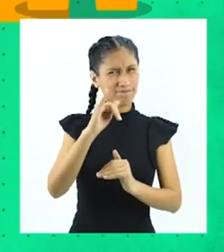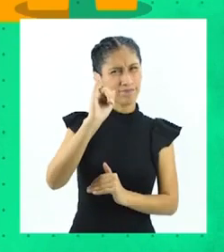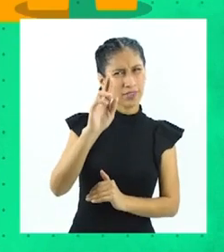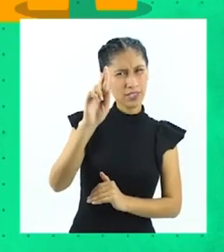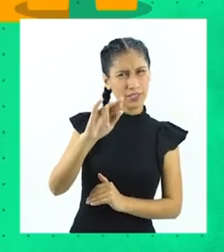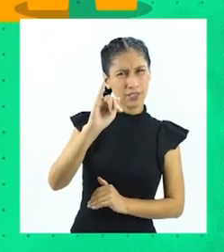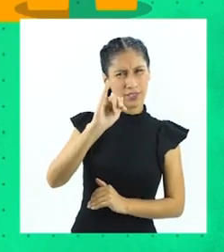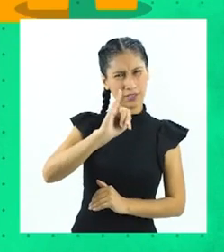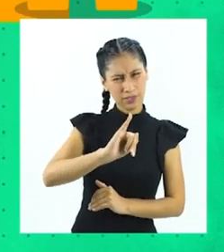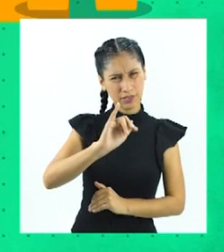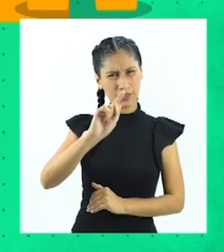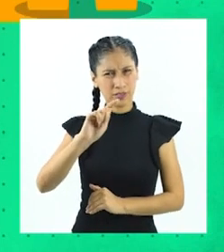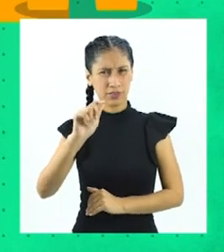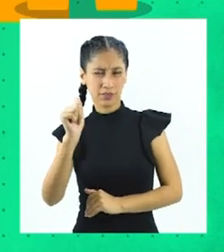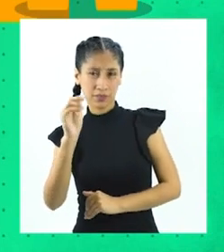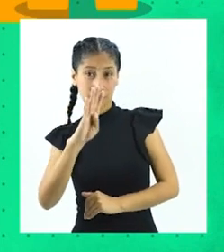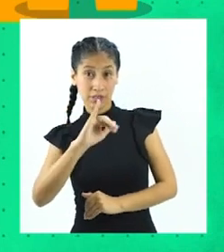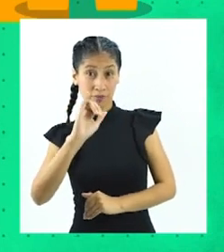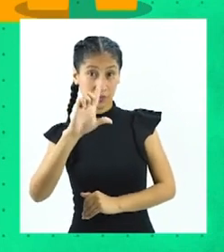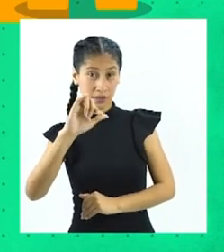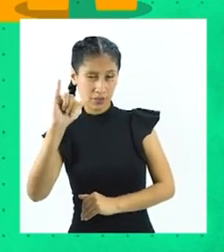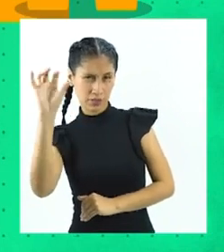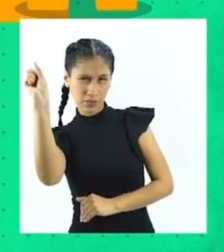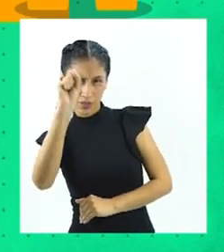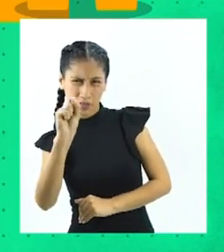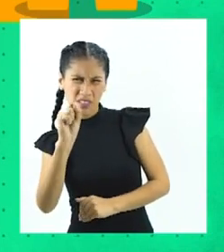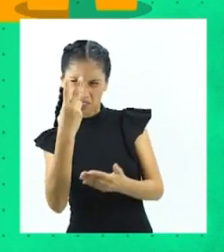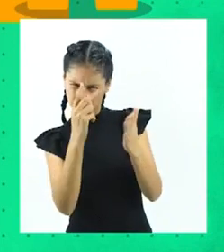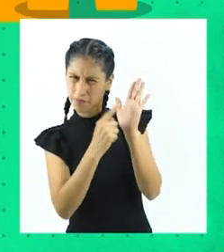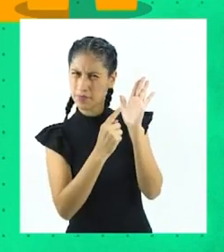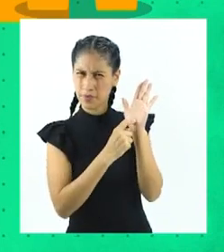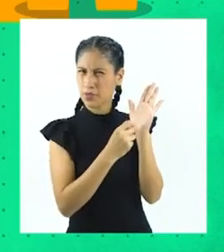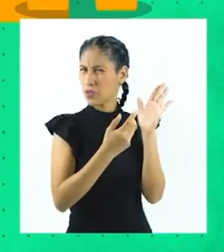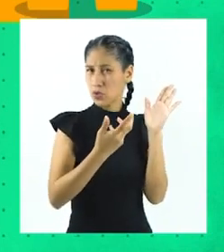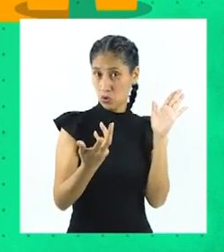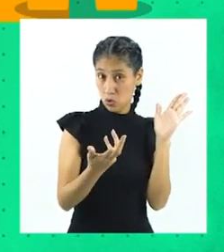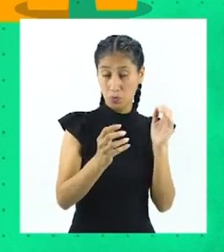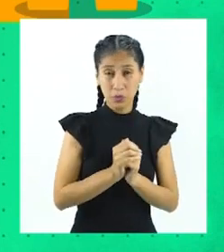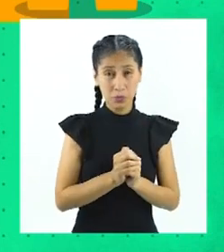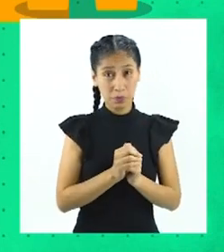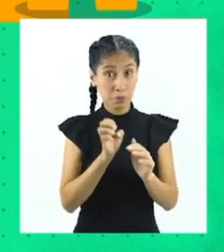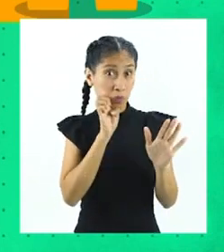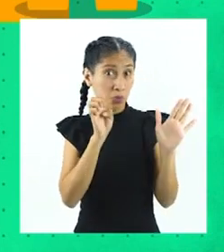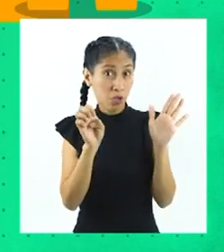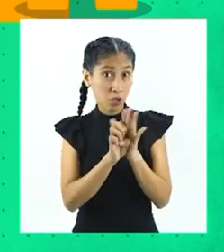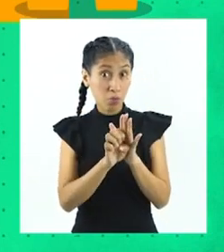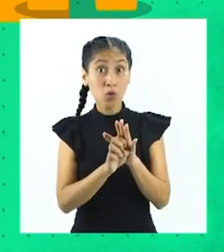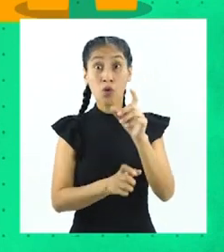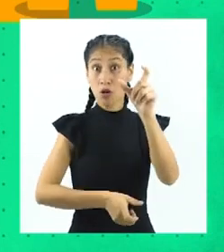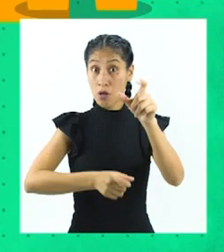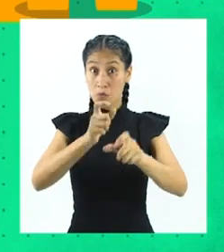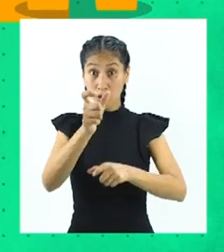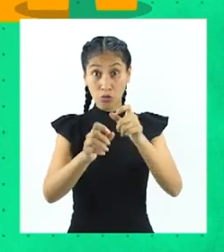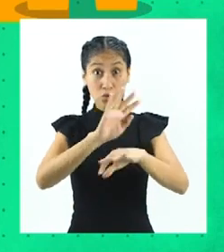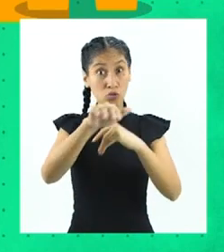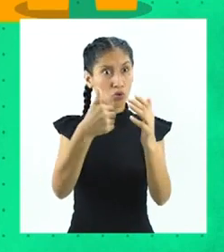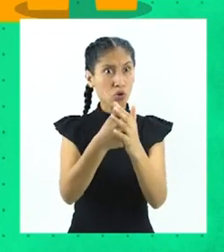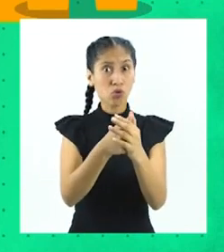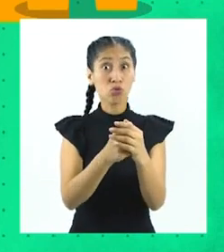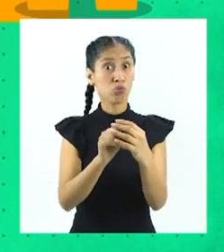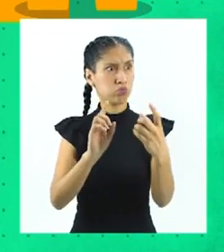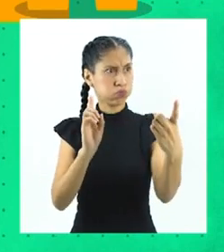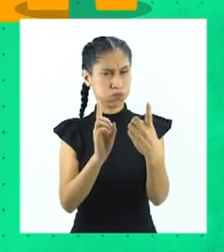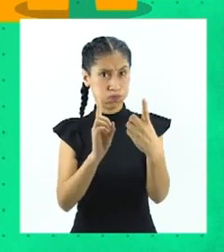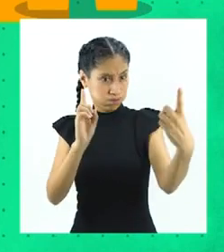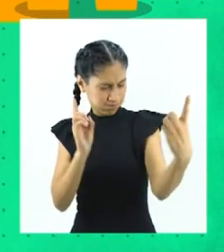Todo organismo responde a estímulos internos y externos, como al momento de reaccionar ante un choque, un cambio